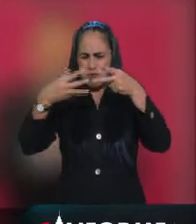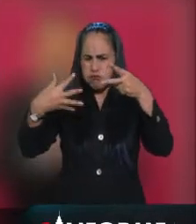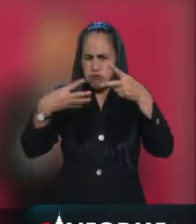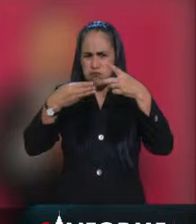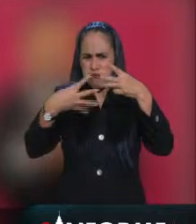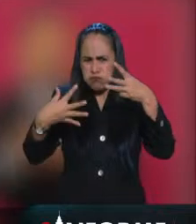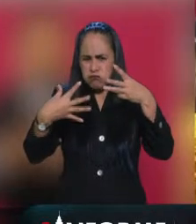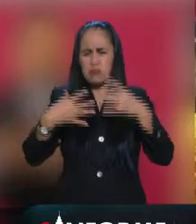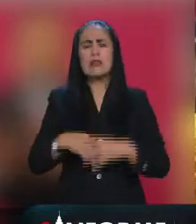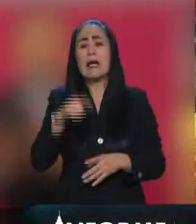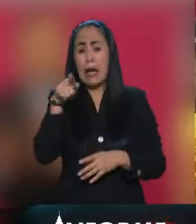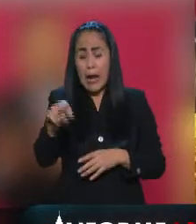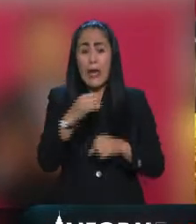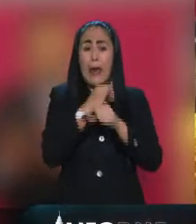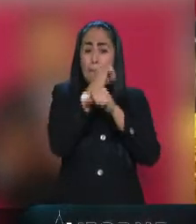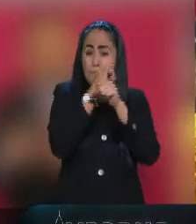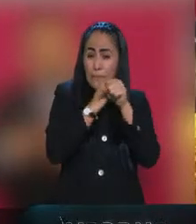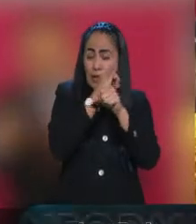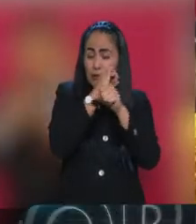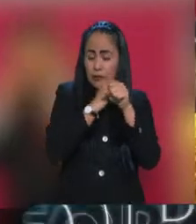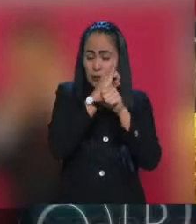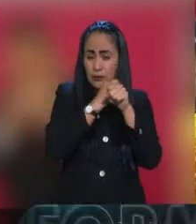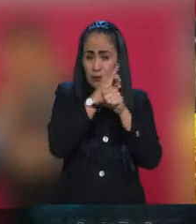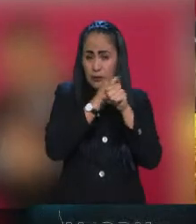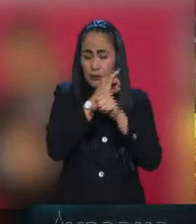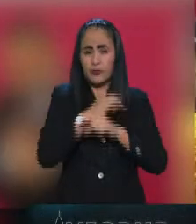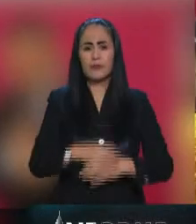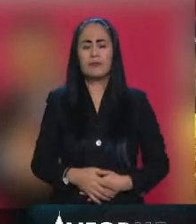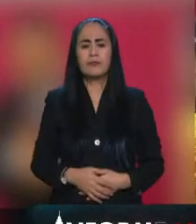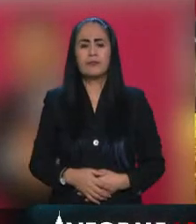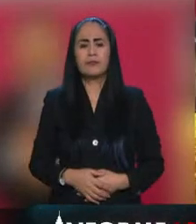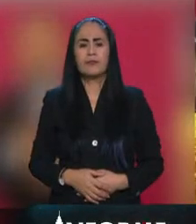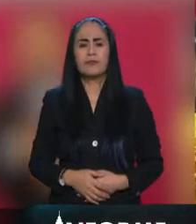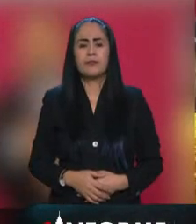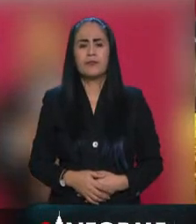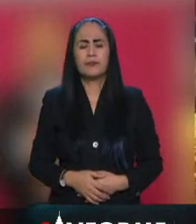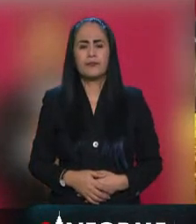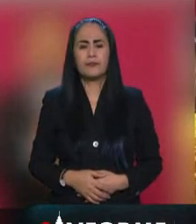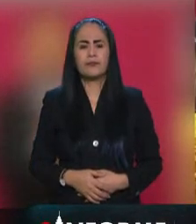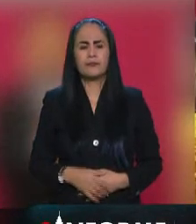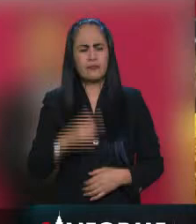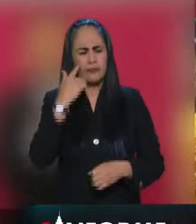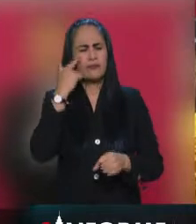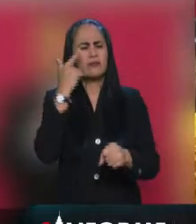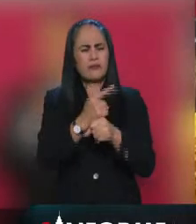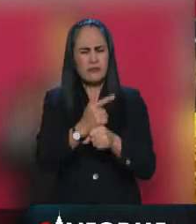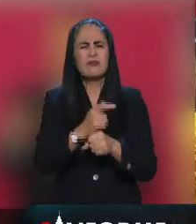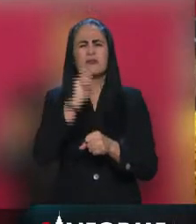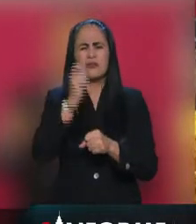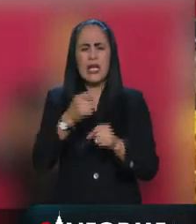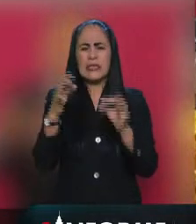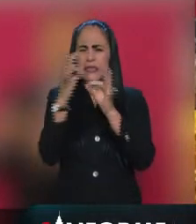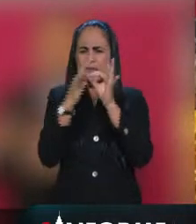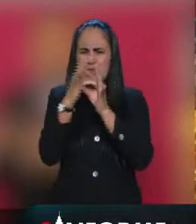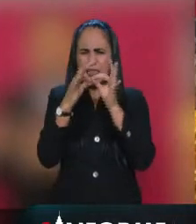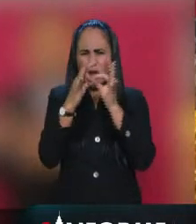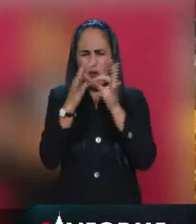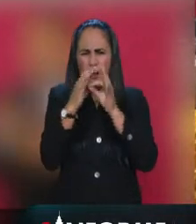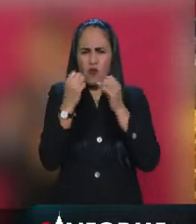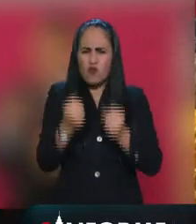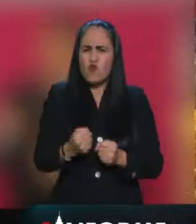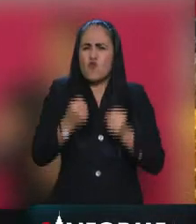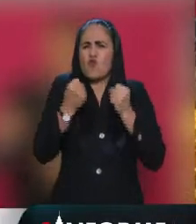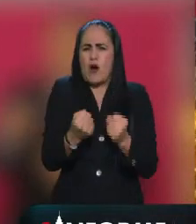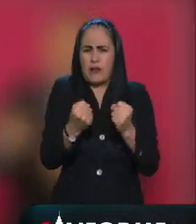trabajos que tiene respeto por las células inmunológicas